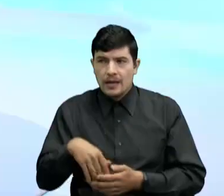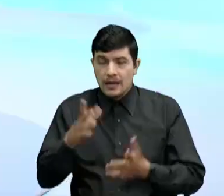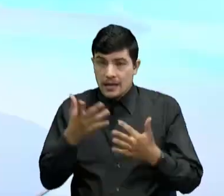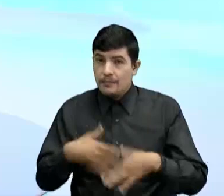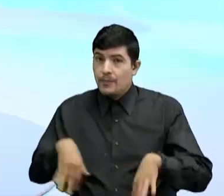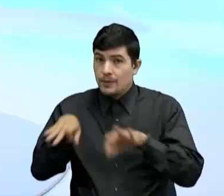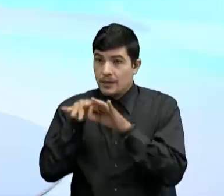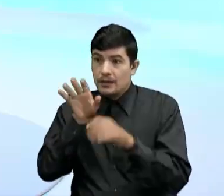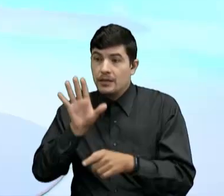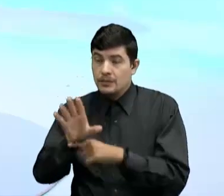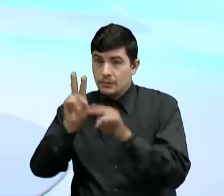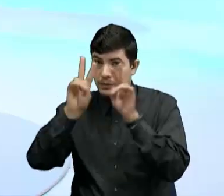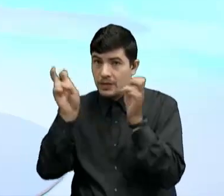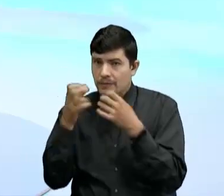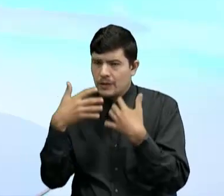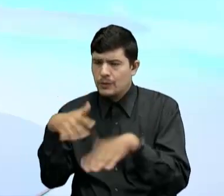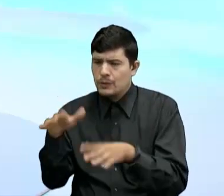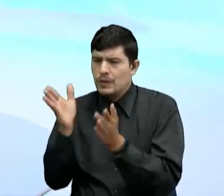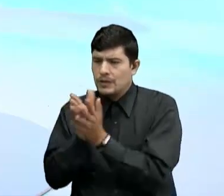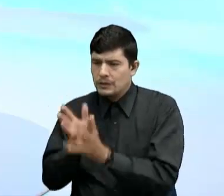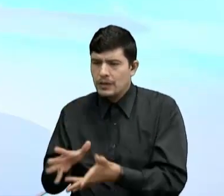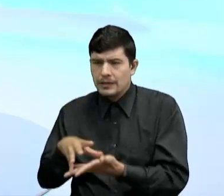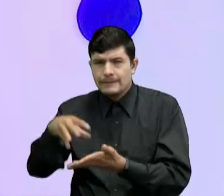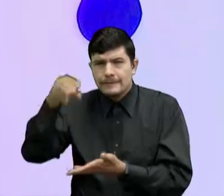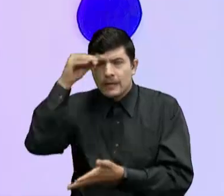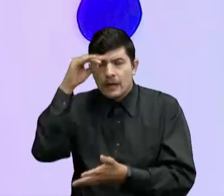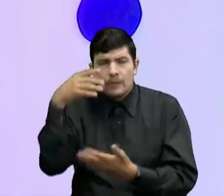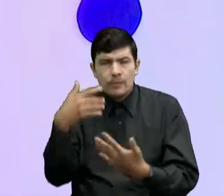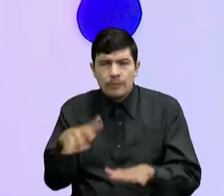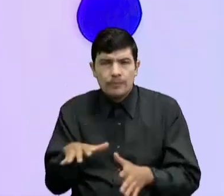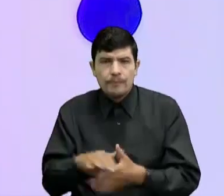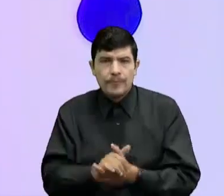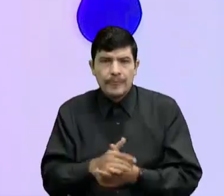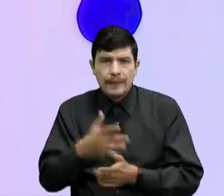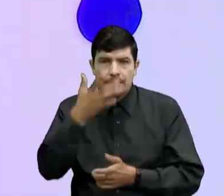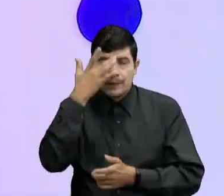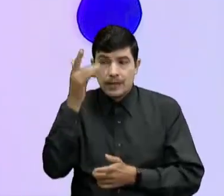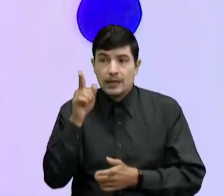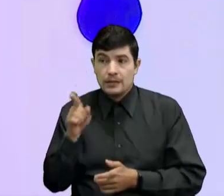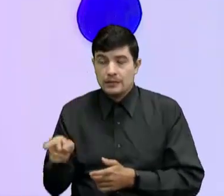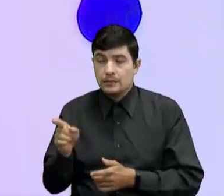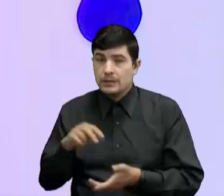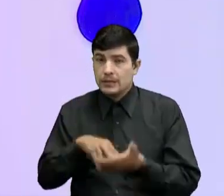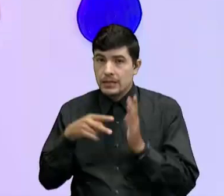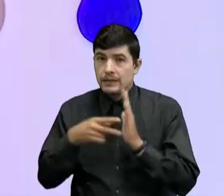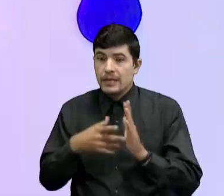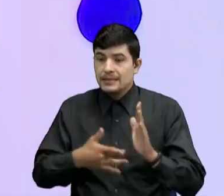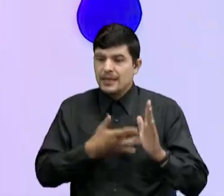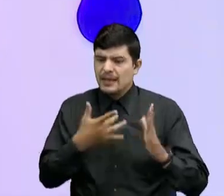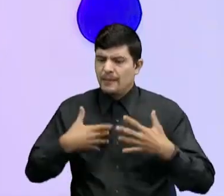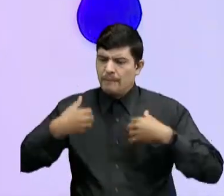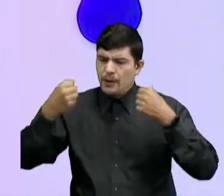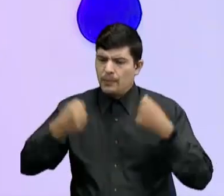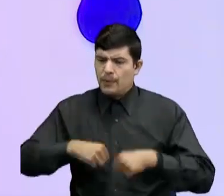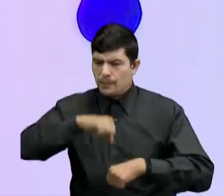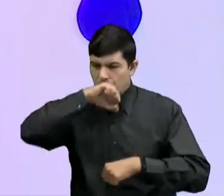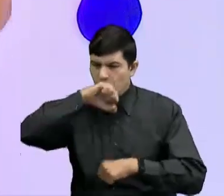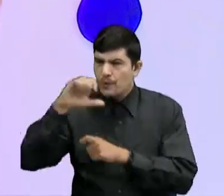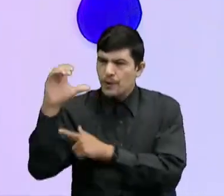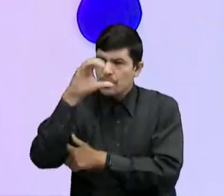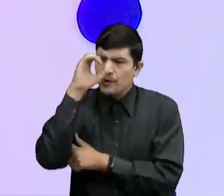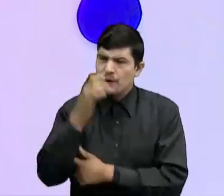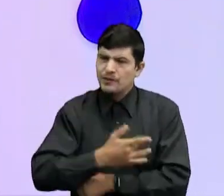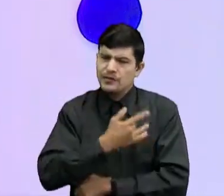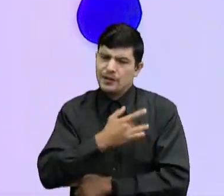Importante Trabajar con los chicos Porque también va Incluido allí El sentido de pertenencia Por nuestro país ¿No? ¿Cómo nos podemos sentir